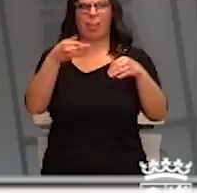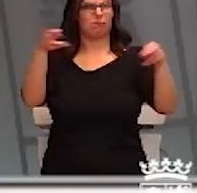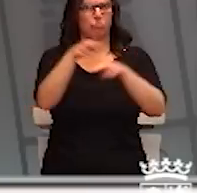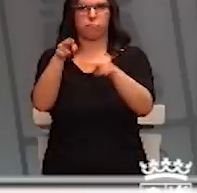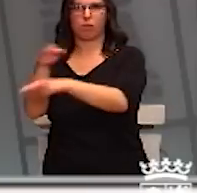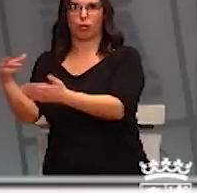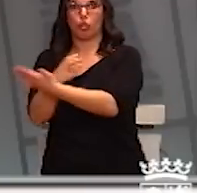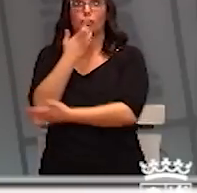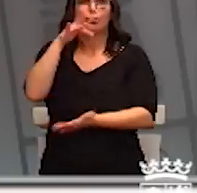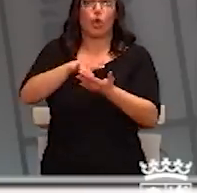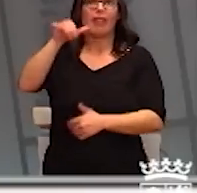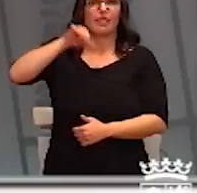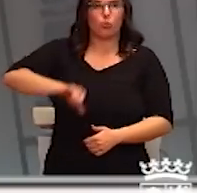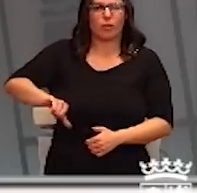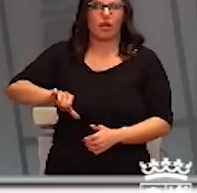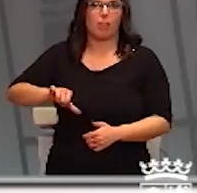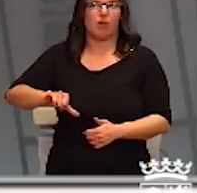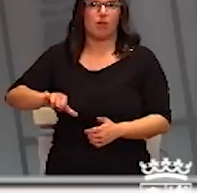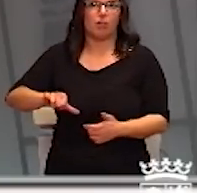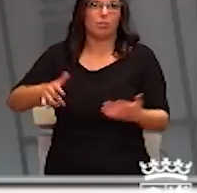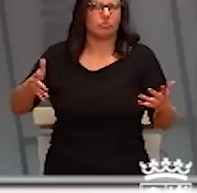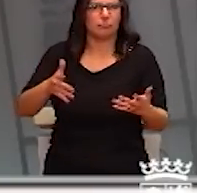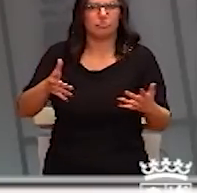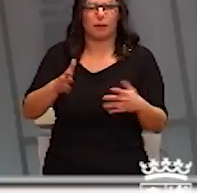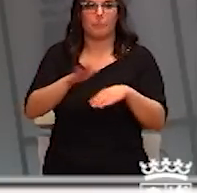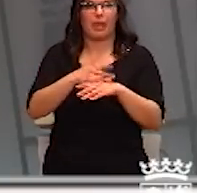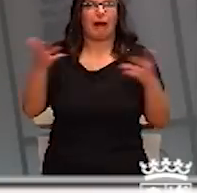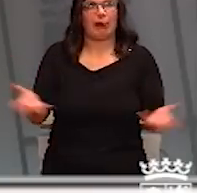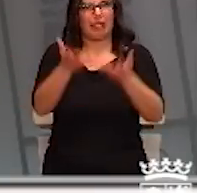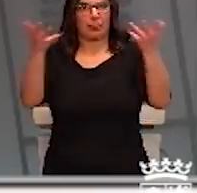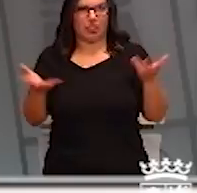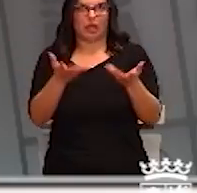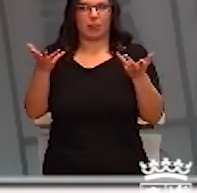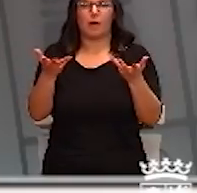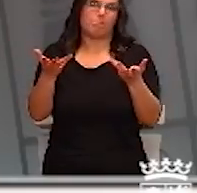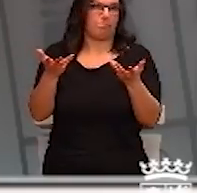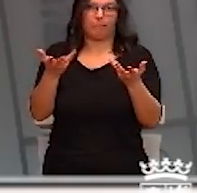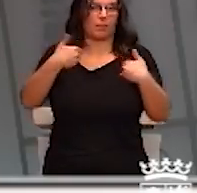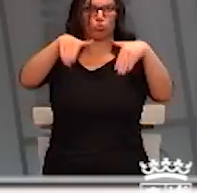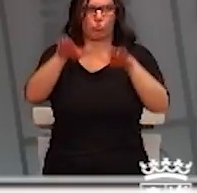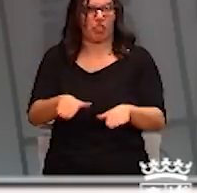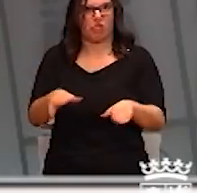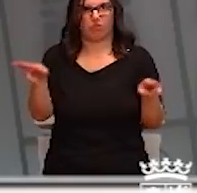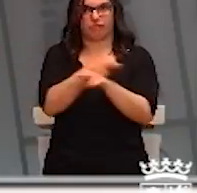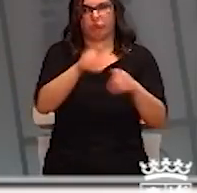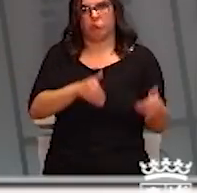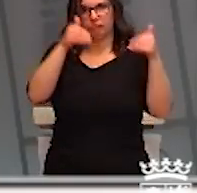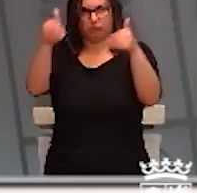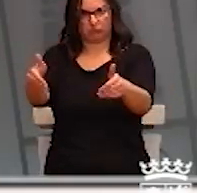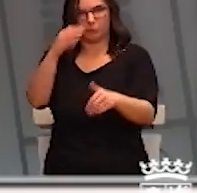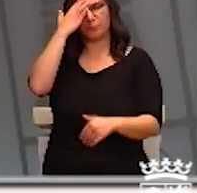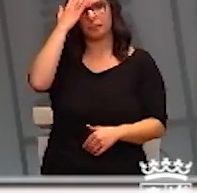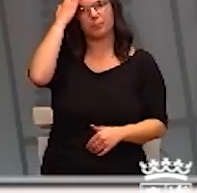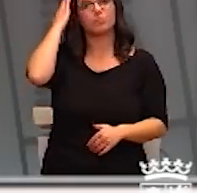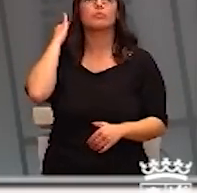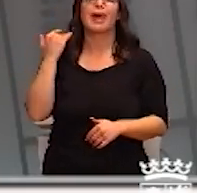tenemos una cirugía programada por un Juanete, una Luz Valbus, pues evidentemente esas cosas las vamos a aplazar y